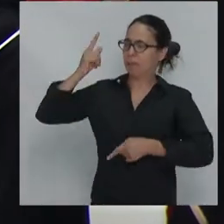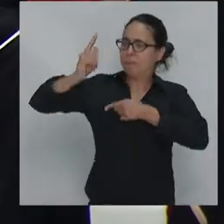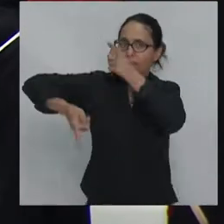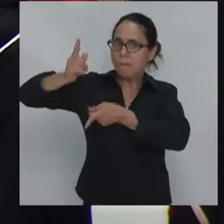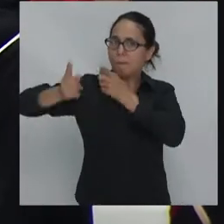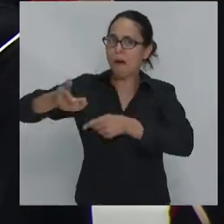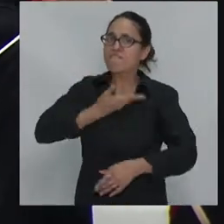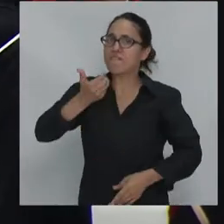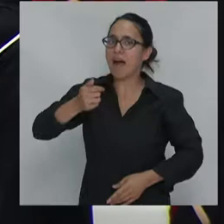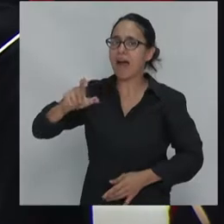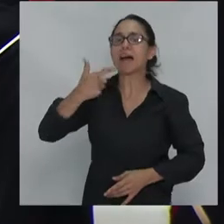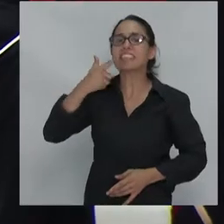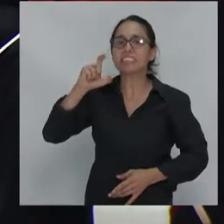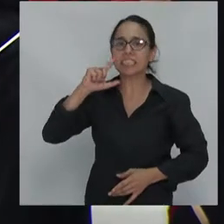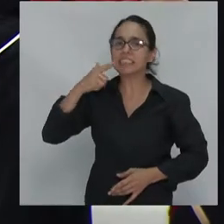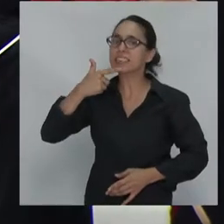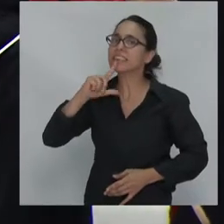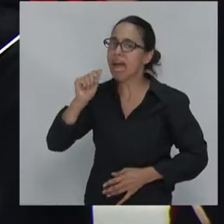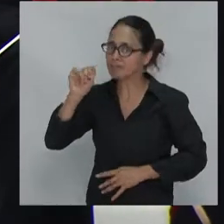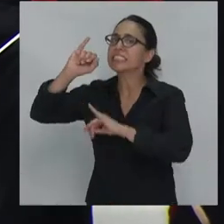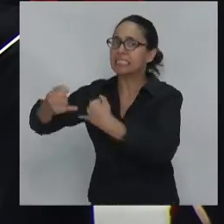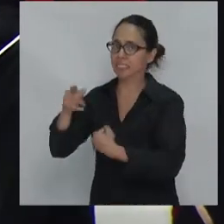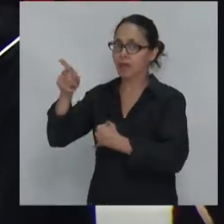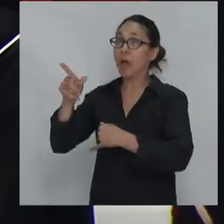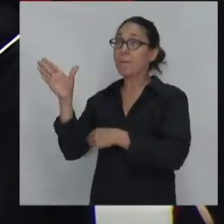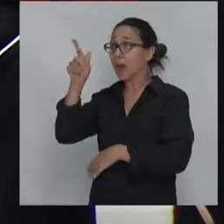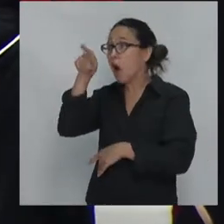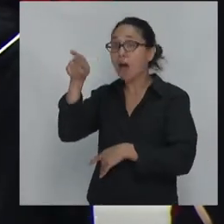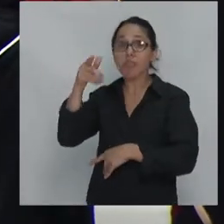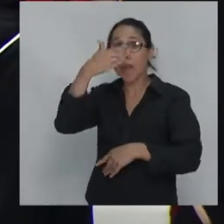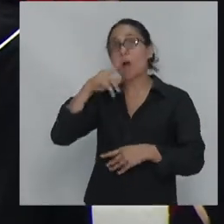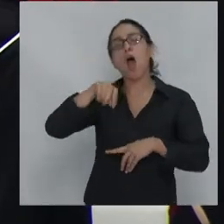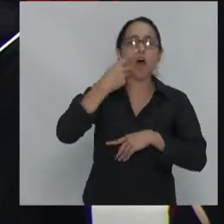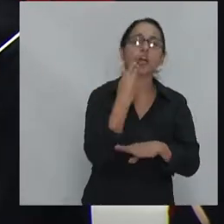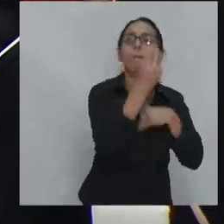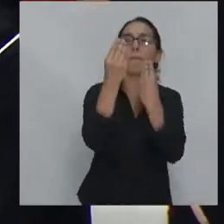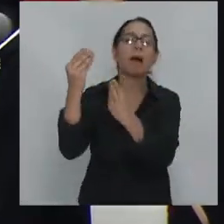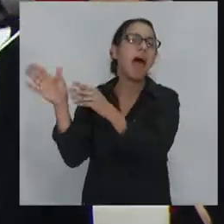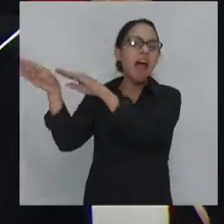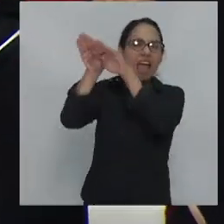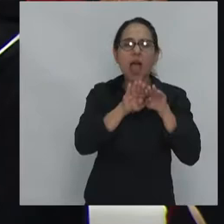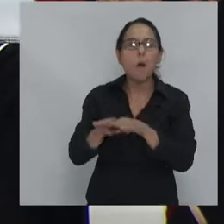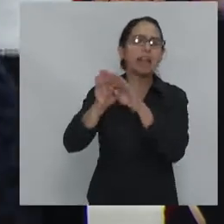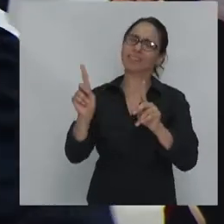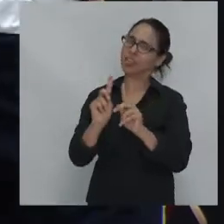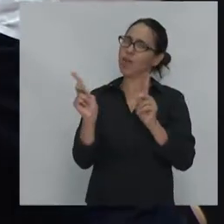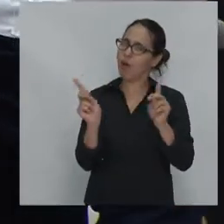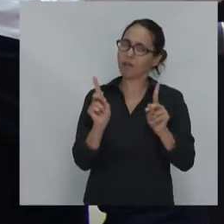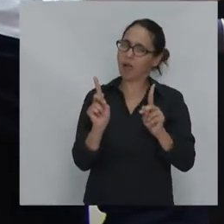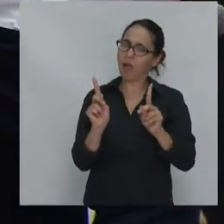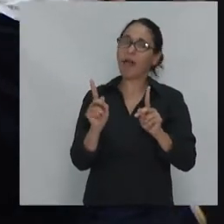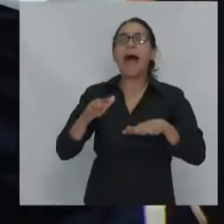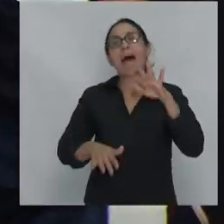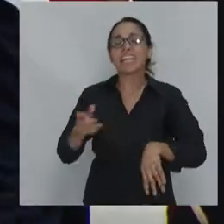no hay que homogenizar todo, decir que todos esos dirigentes son fascistas. Bueno, es una solución de facilidad, ¿no?